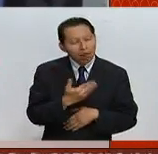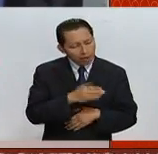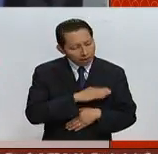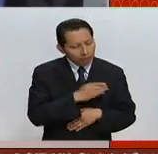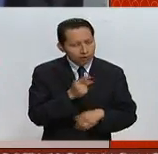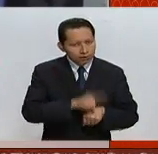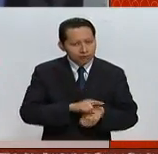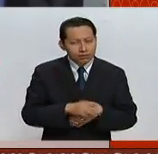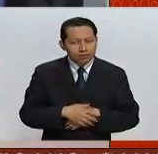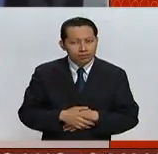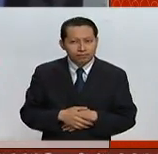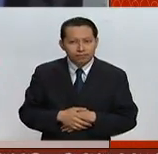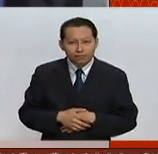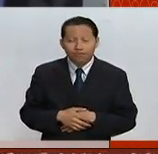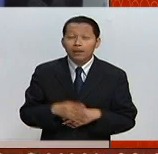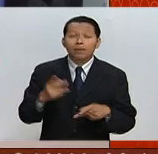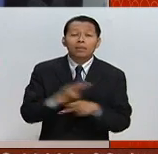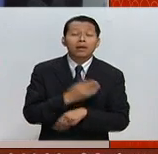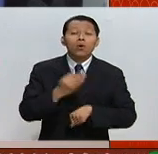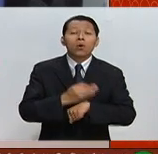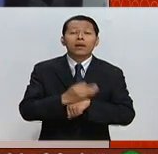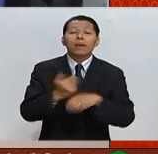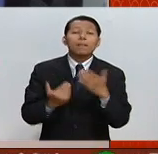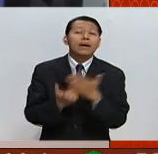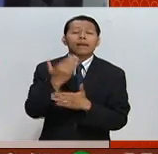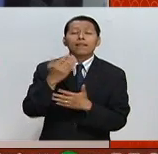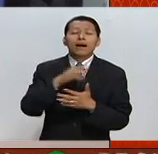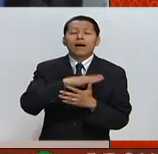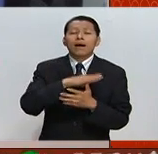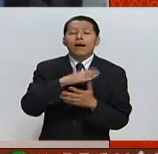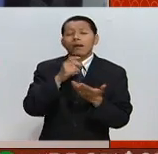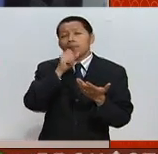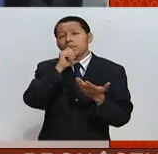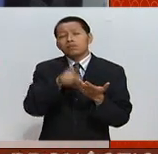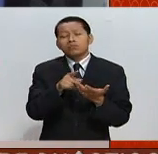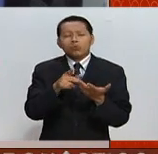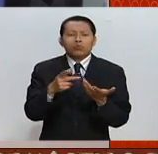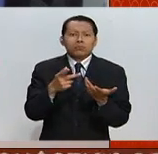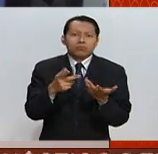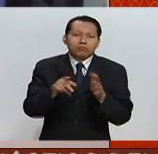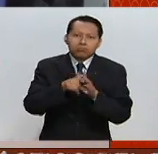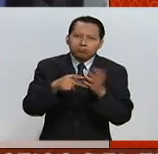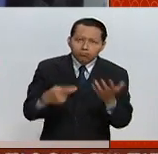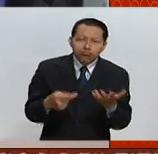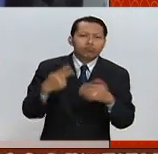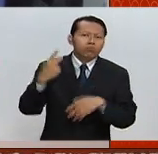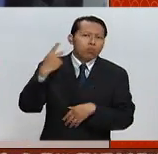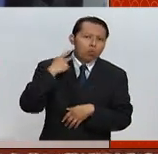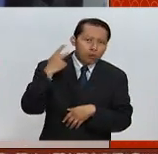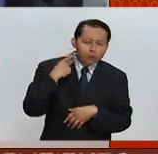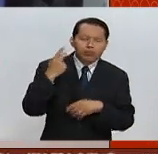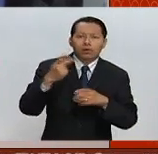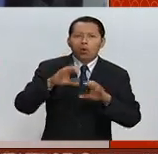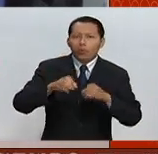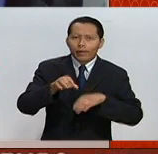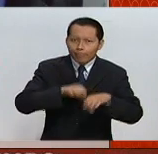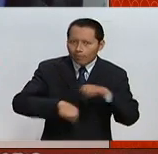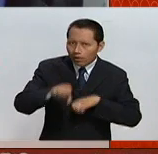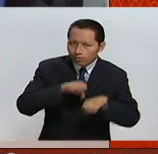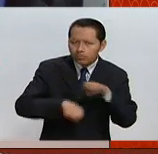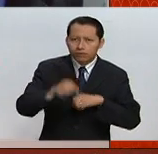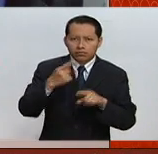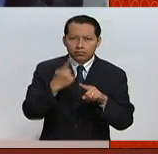¿Cómo son las reacciones en esta mañana de la prensa, de los políticos, de la comunidad empresarial,